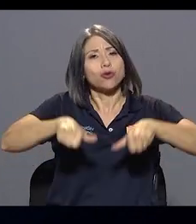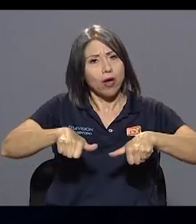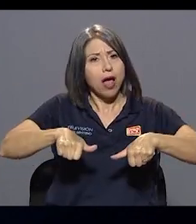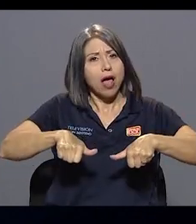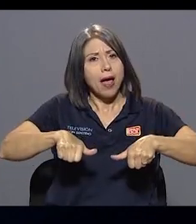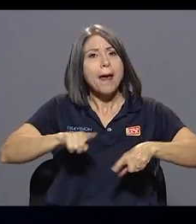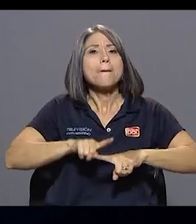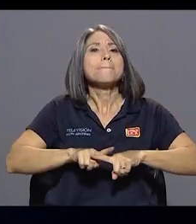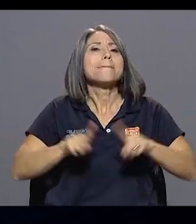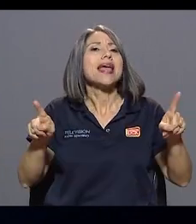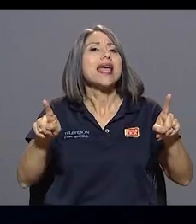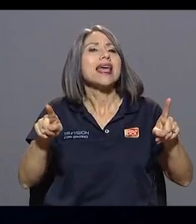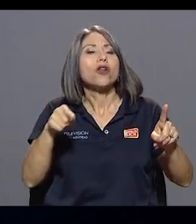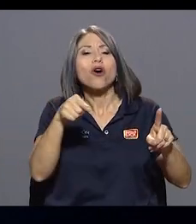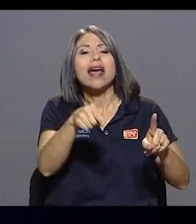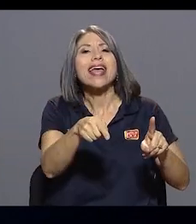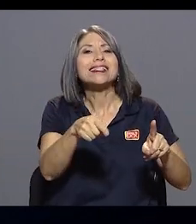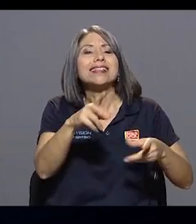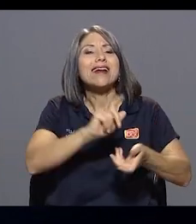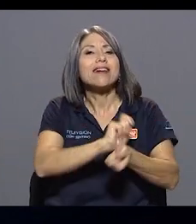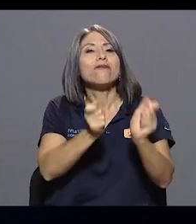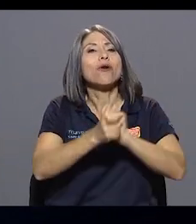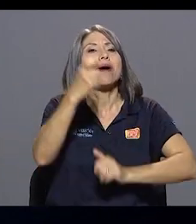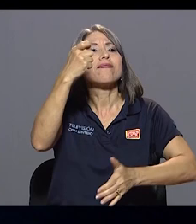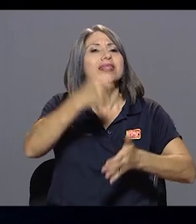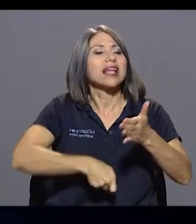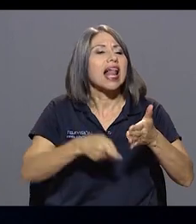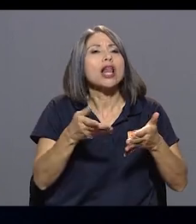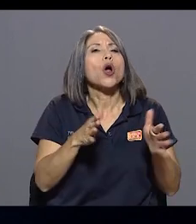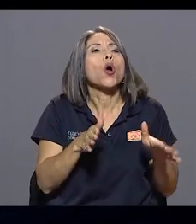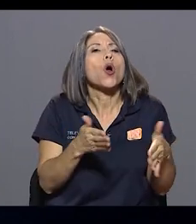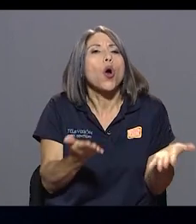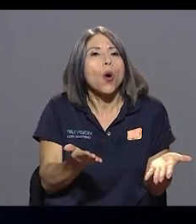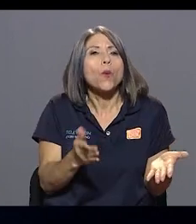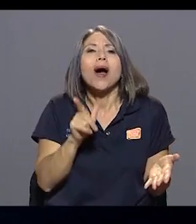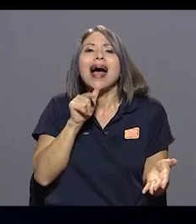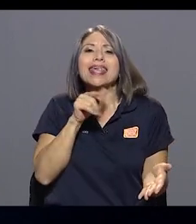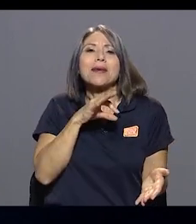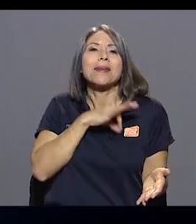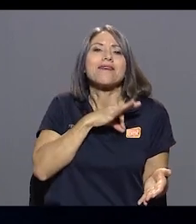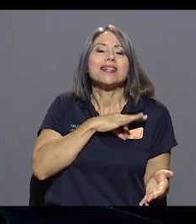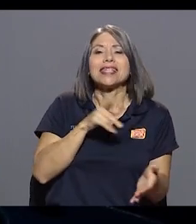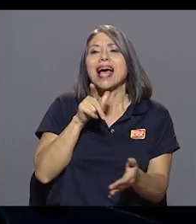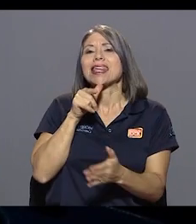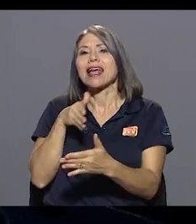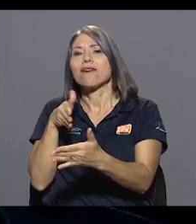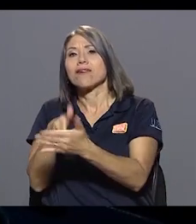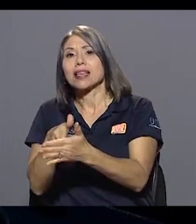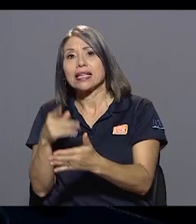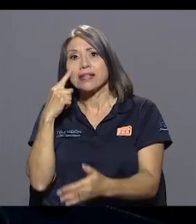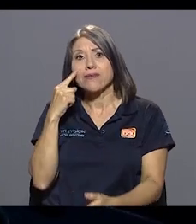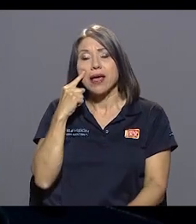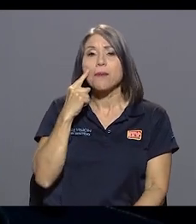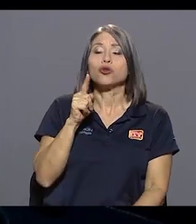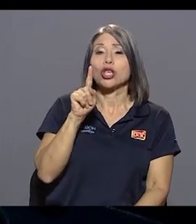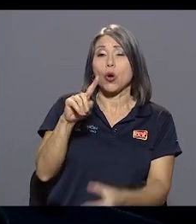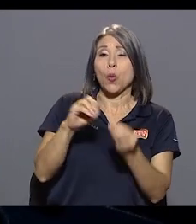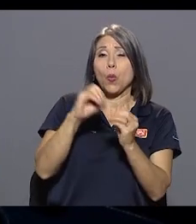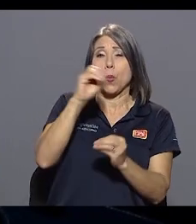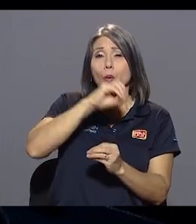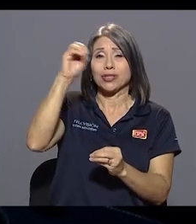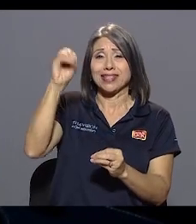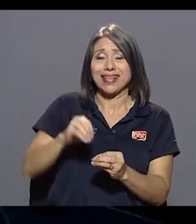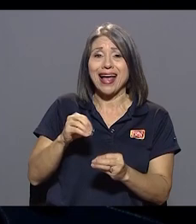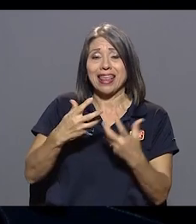y a quién beneficia y a quién afecta, porque si vemos que un 5.7% de las empresas fueron exoneradas